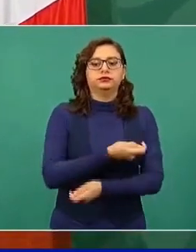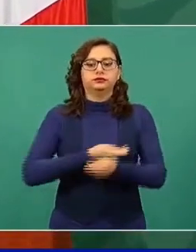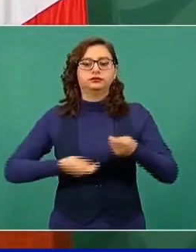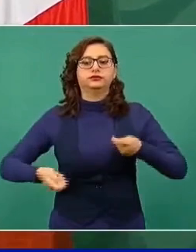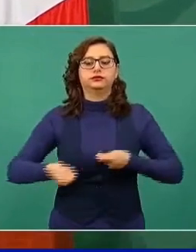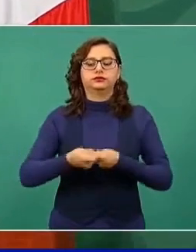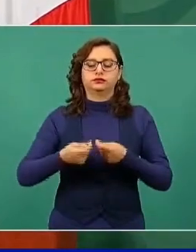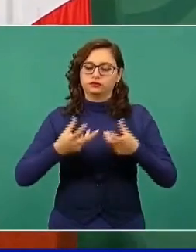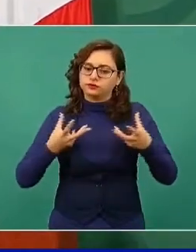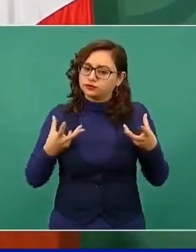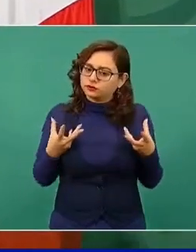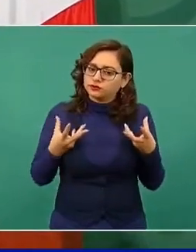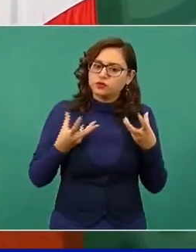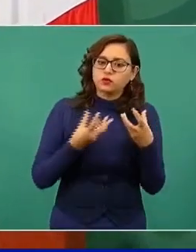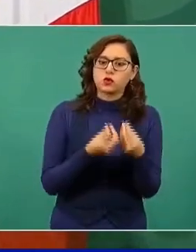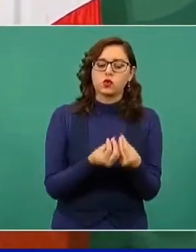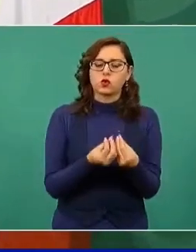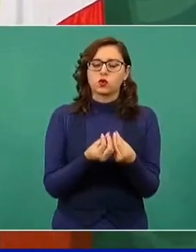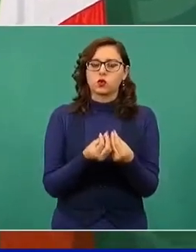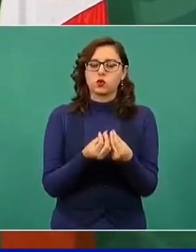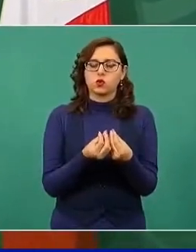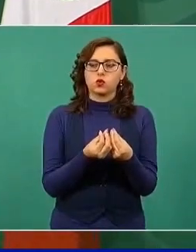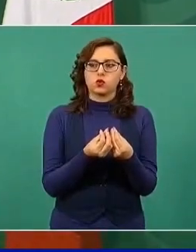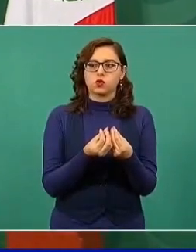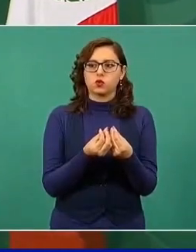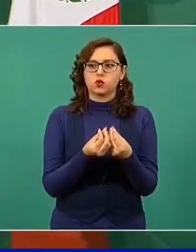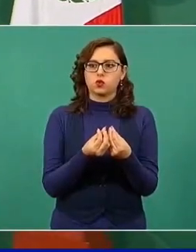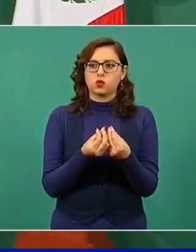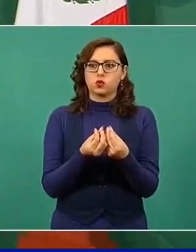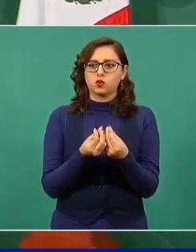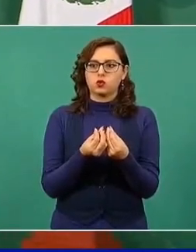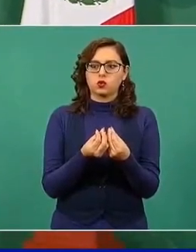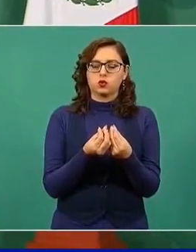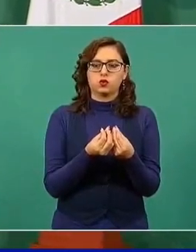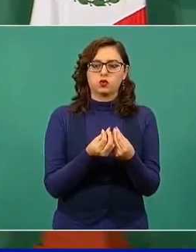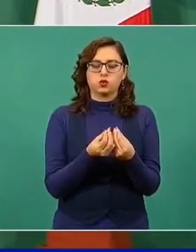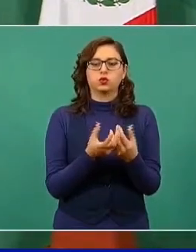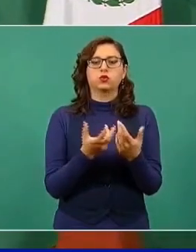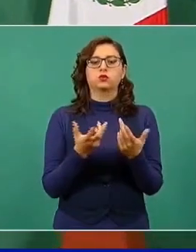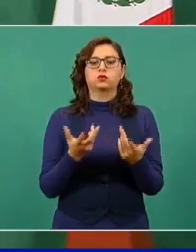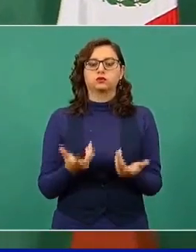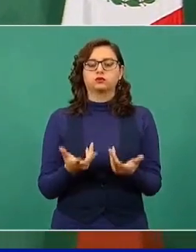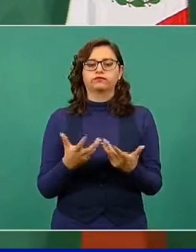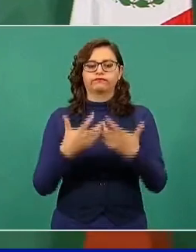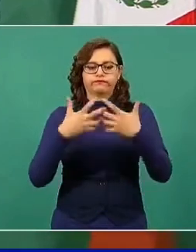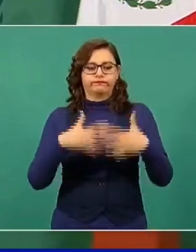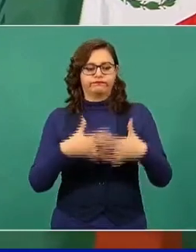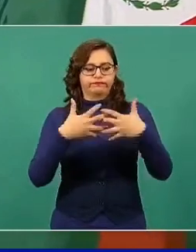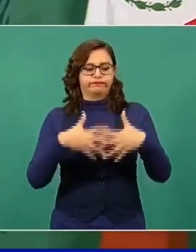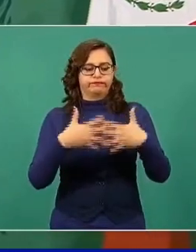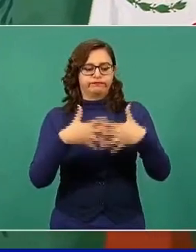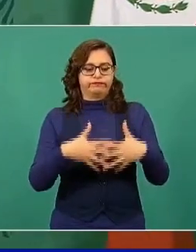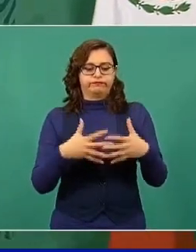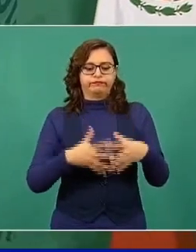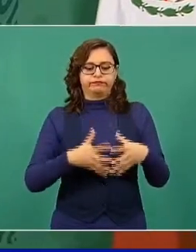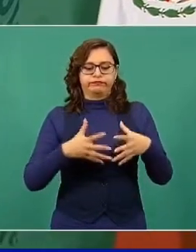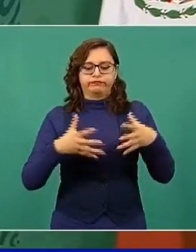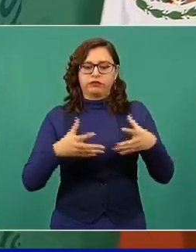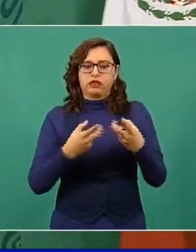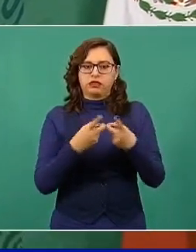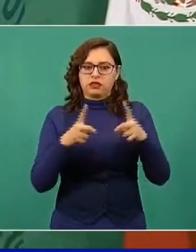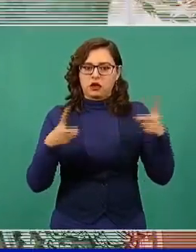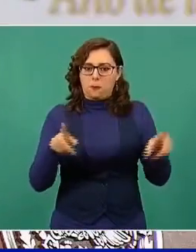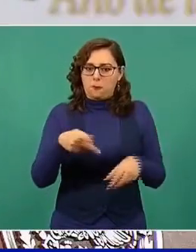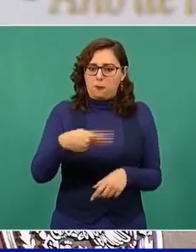desarrollo industrial en América del Norte